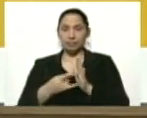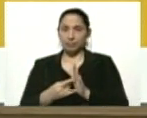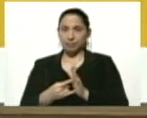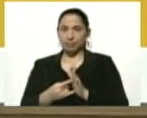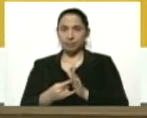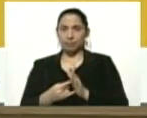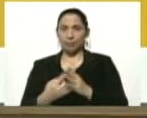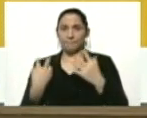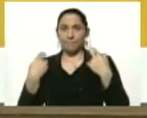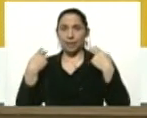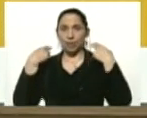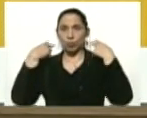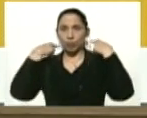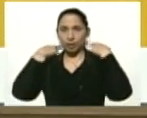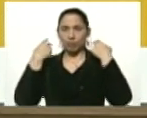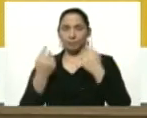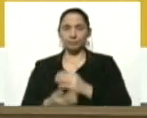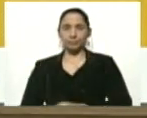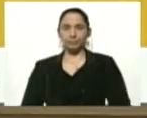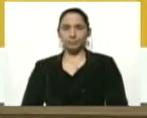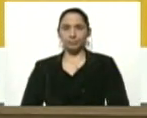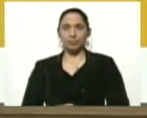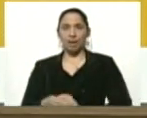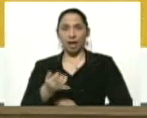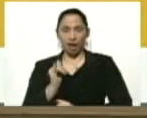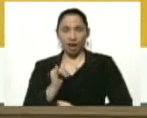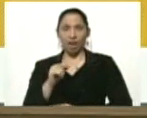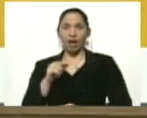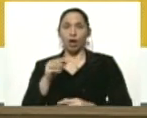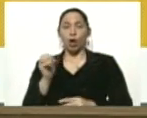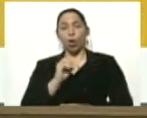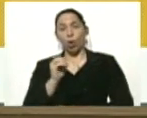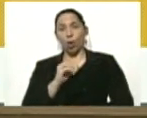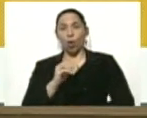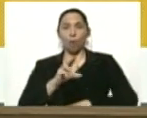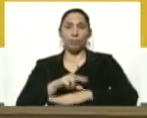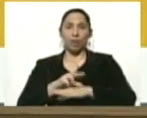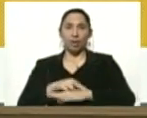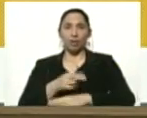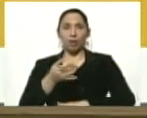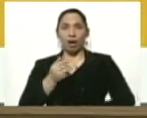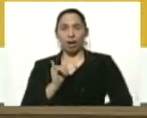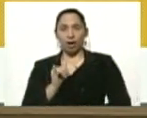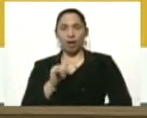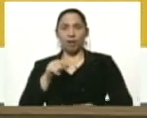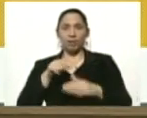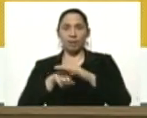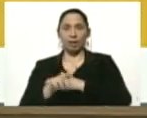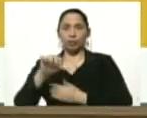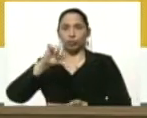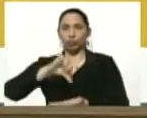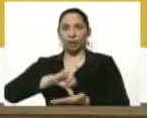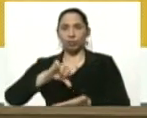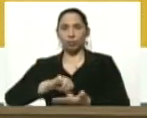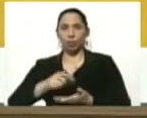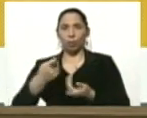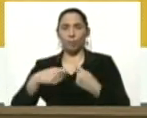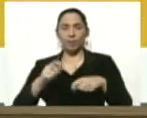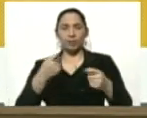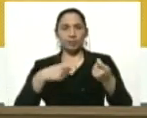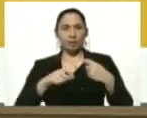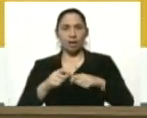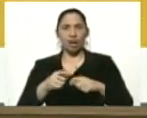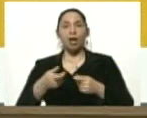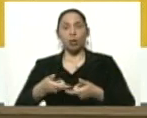las peluquerías que estén o los consultorios médicos que estén en centros comerciales están